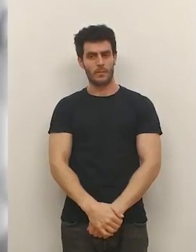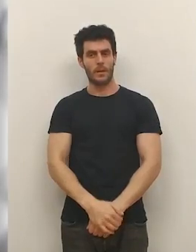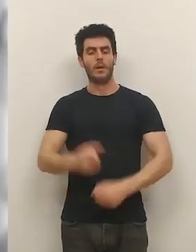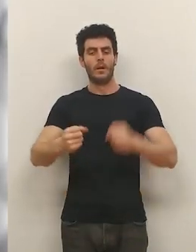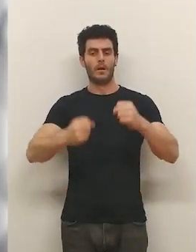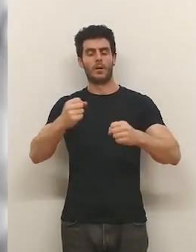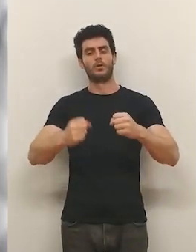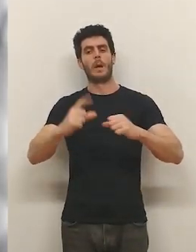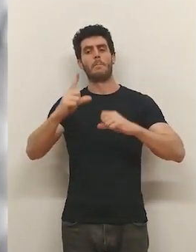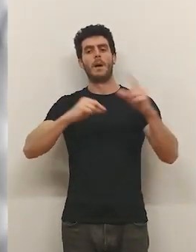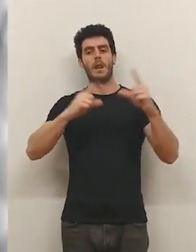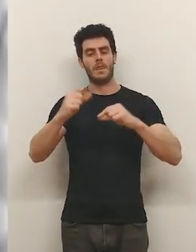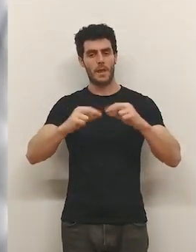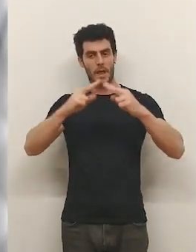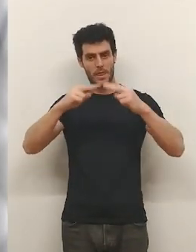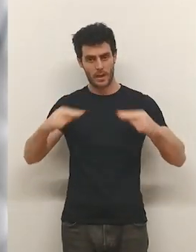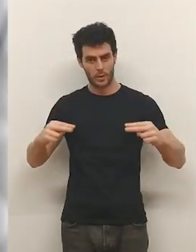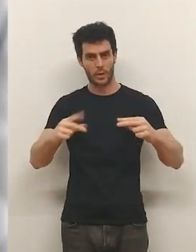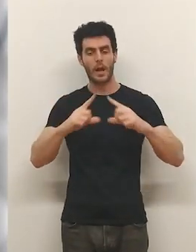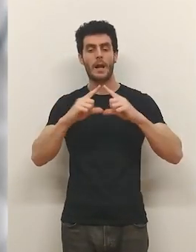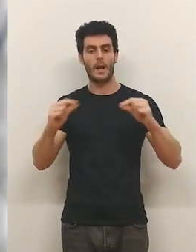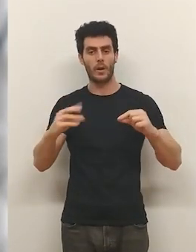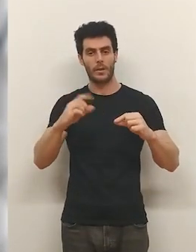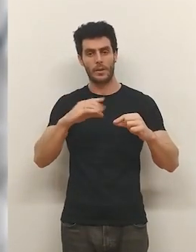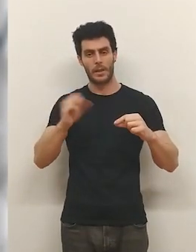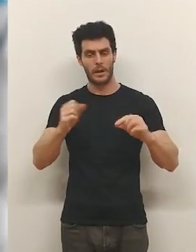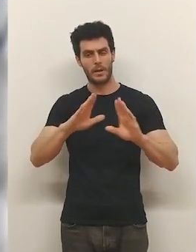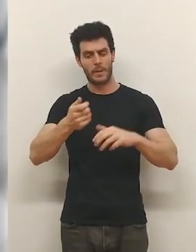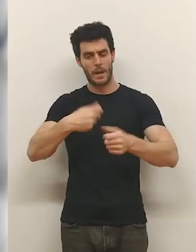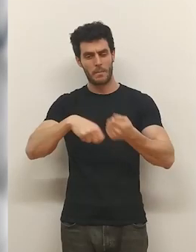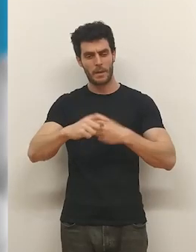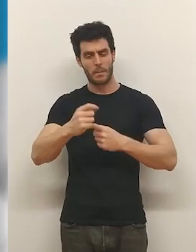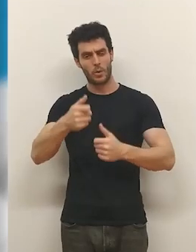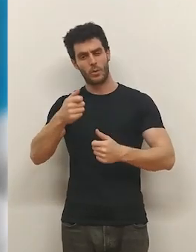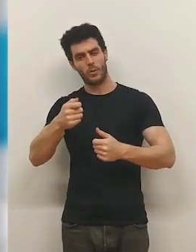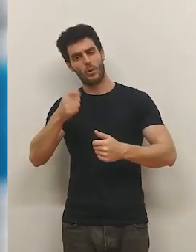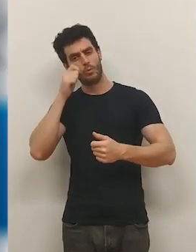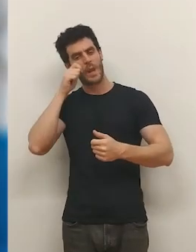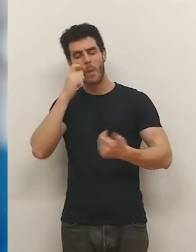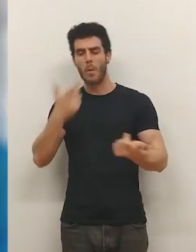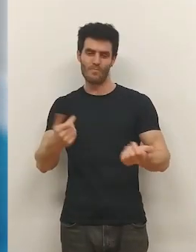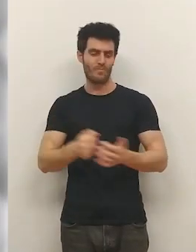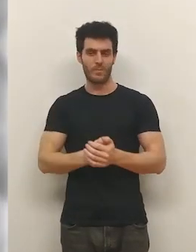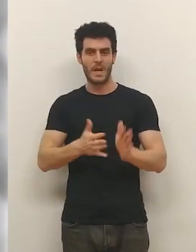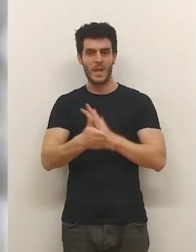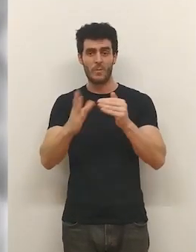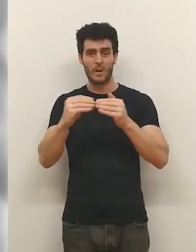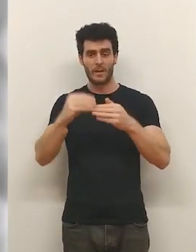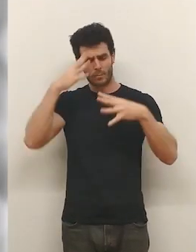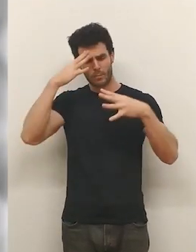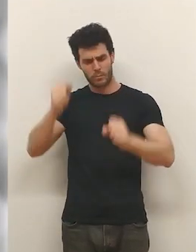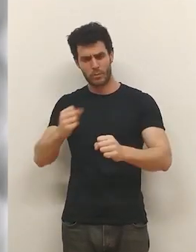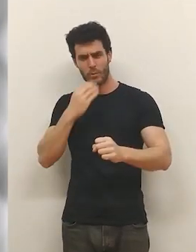tanto de Mercedes como de Citroën, como de Renault, de Dacia... ...y al final la venta es un poco de turismo, sub... ...no ha habido un cliente que venga